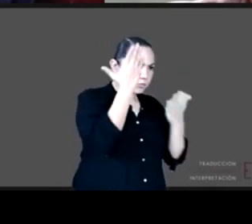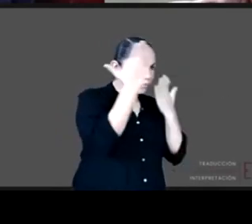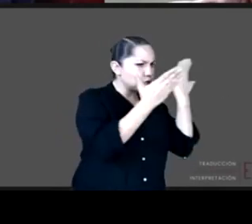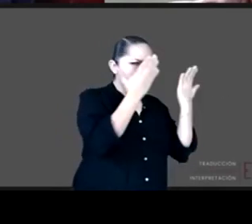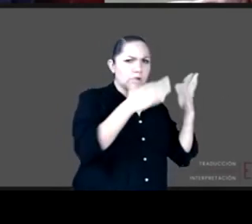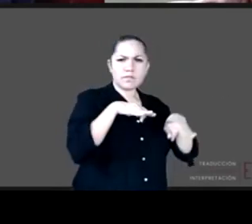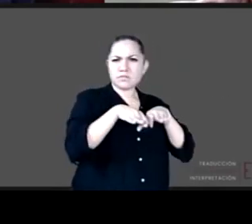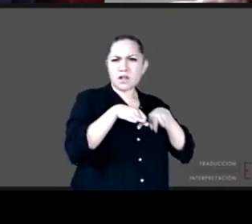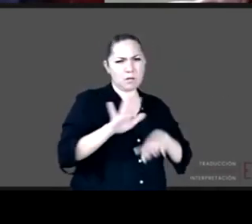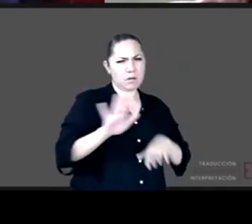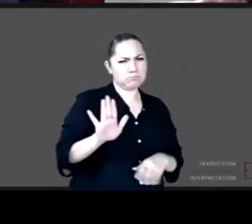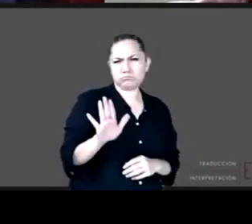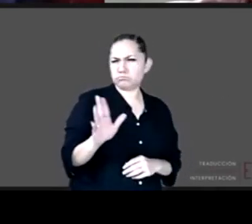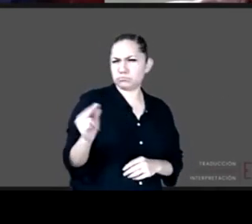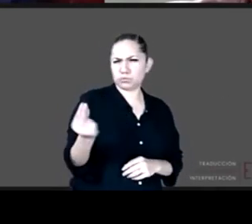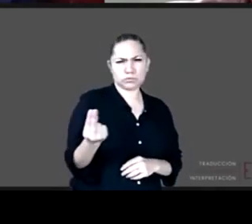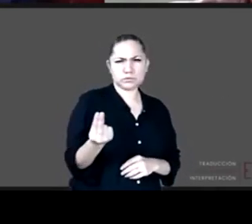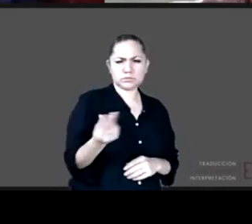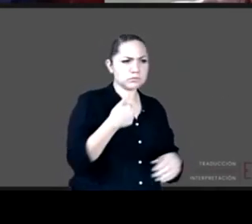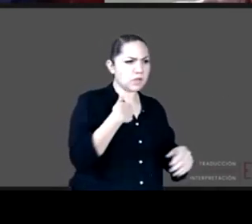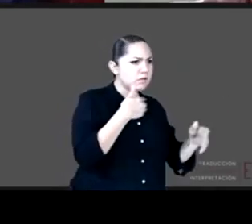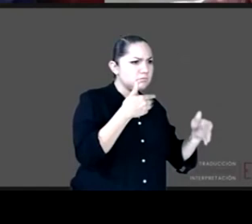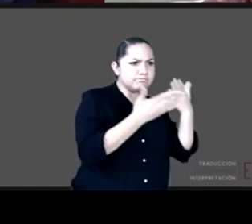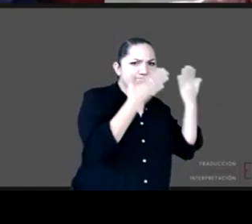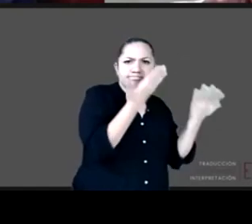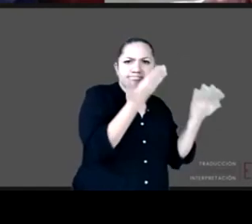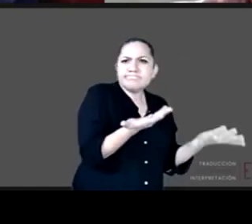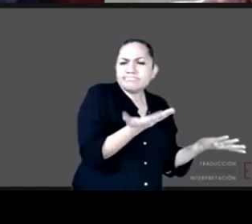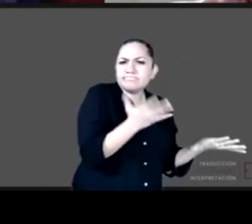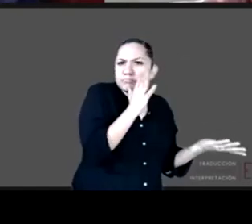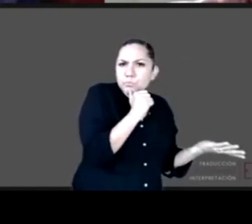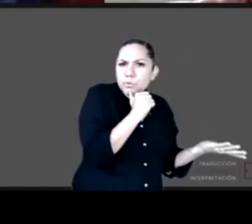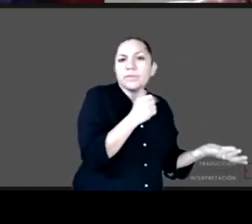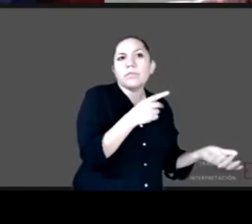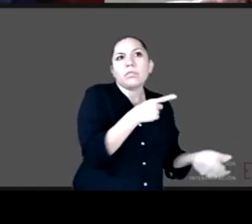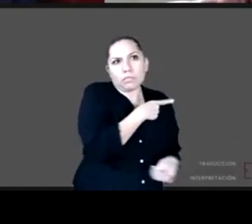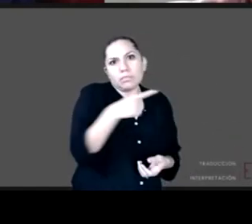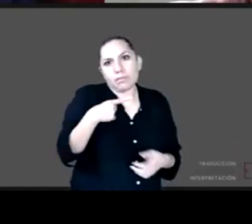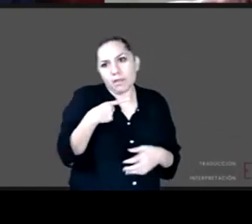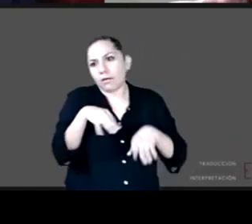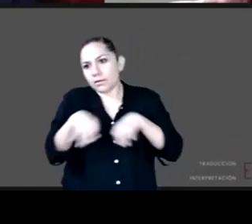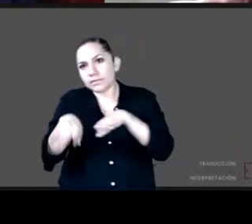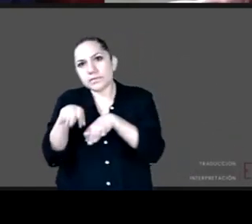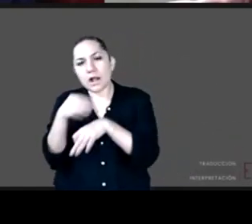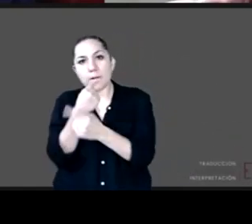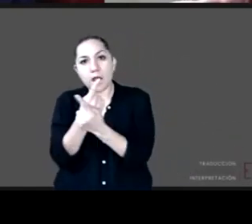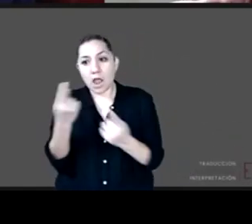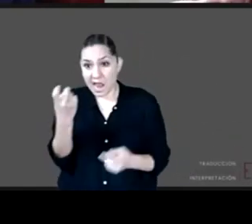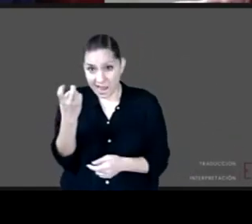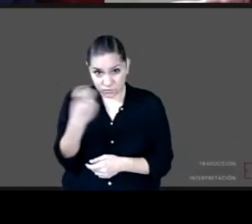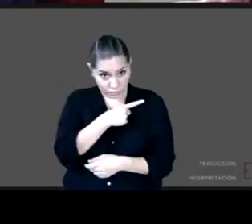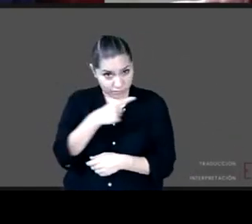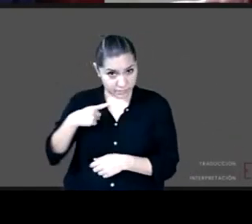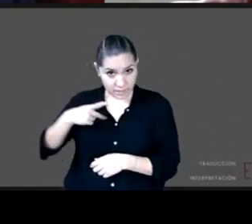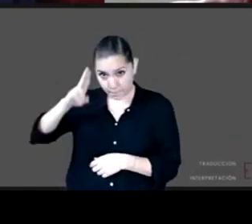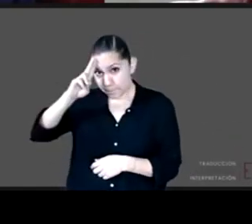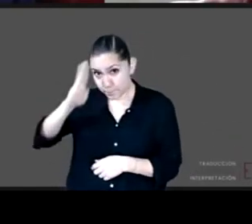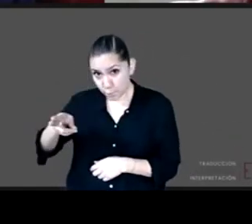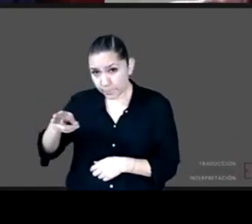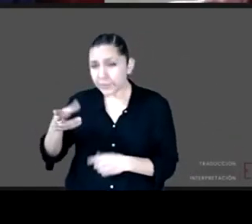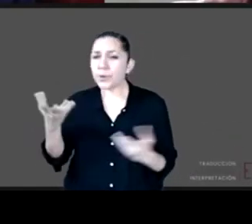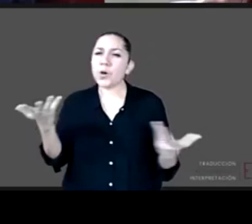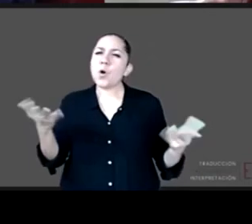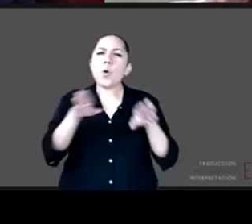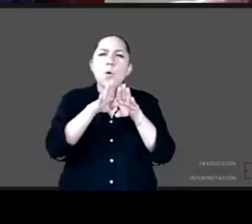prohibición al trabajo infantil y en qué circunstancias o en efecto las políticas de apoyo de transferencia a las